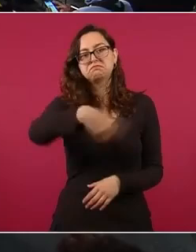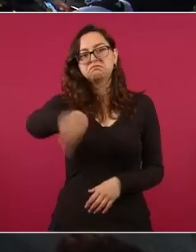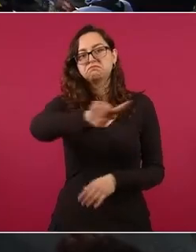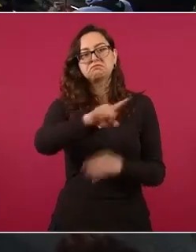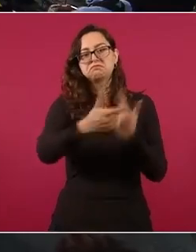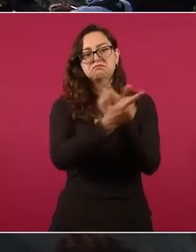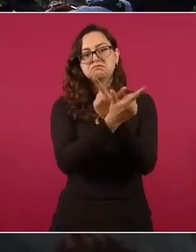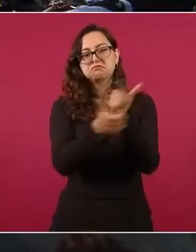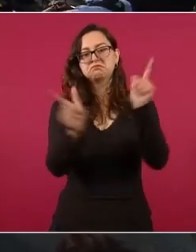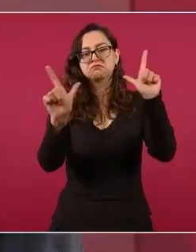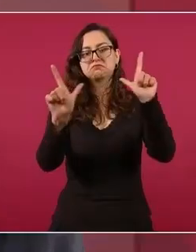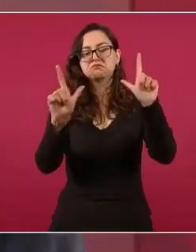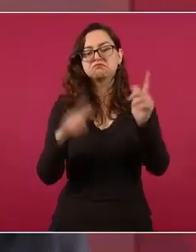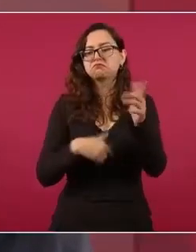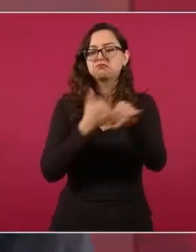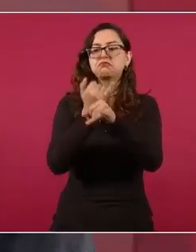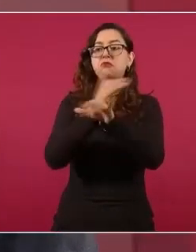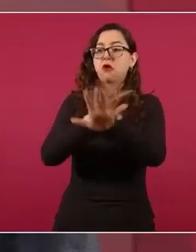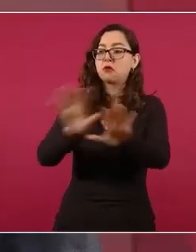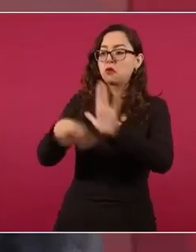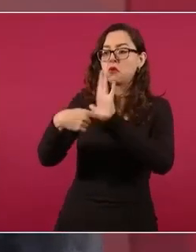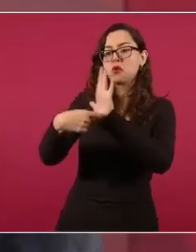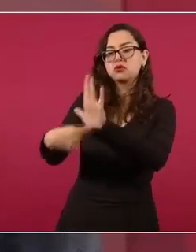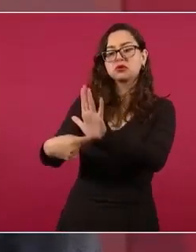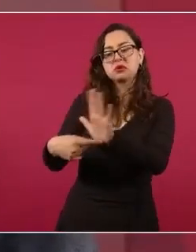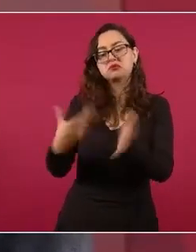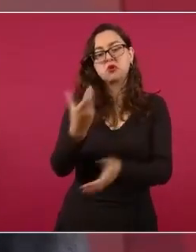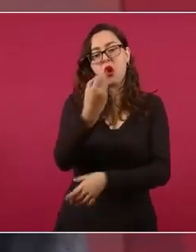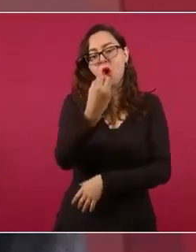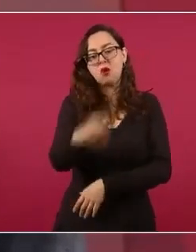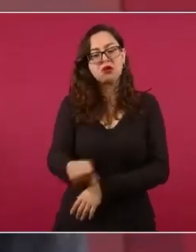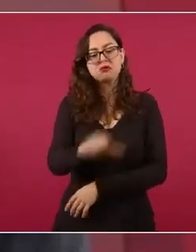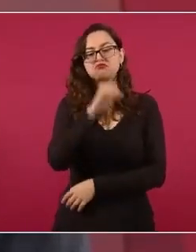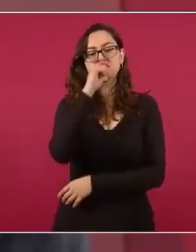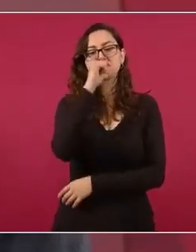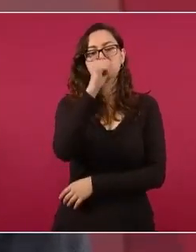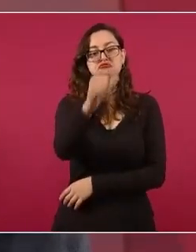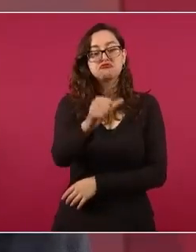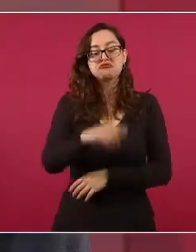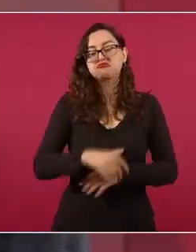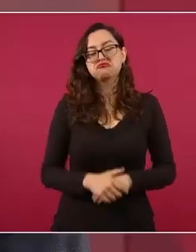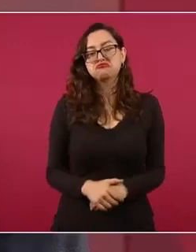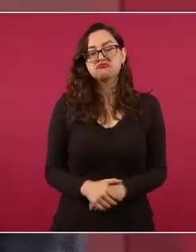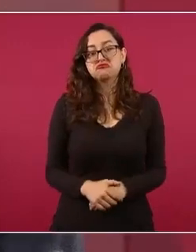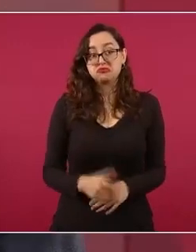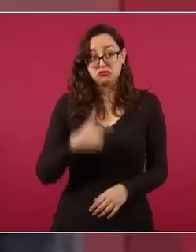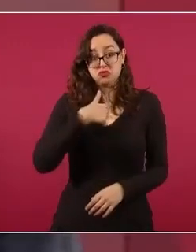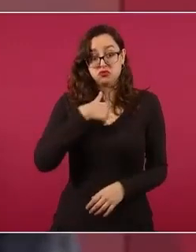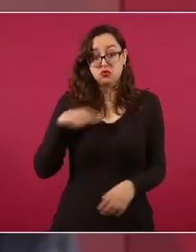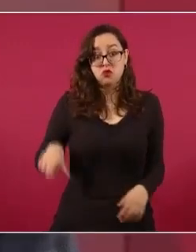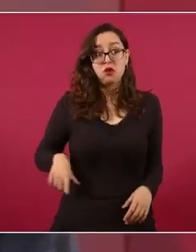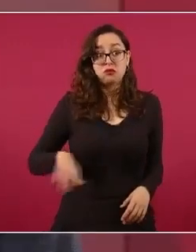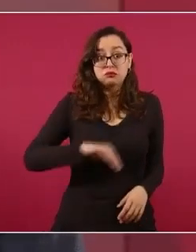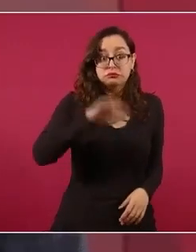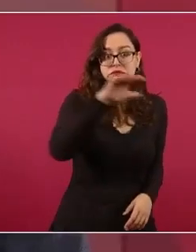a que se los solicite el gobierno,